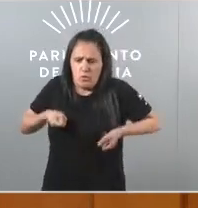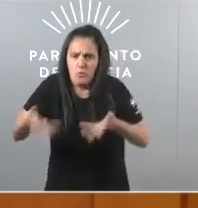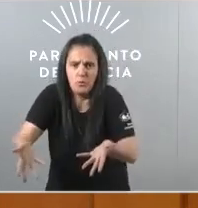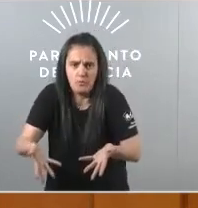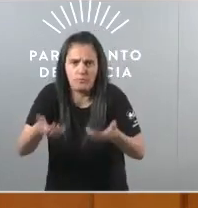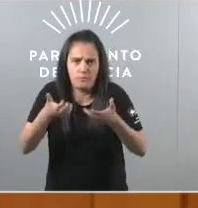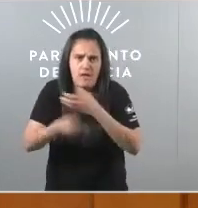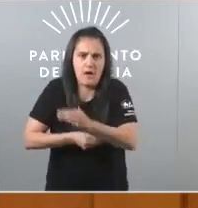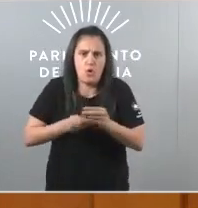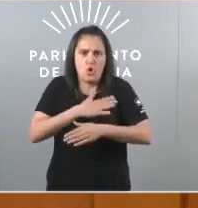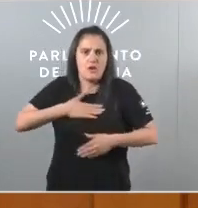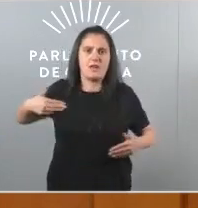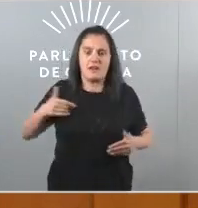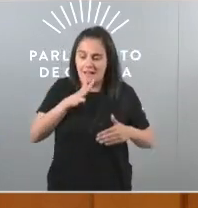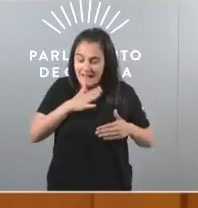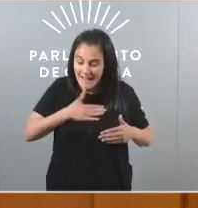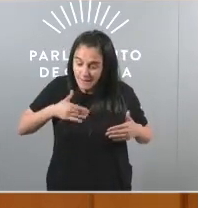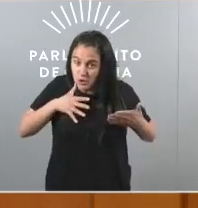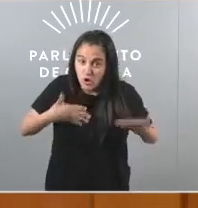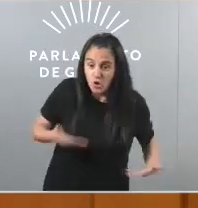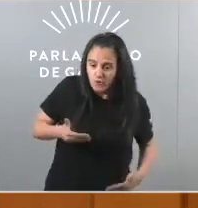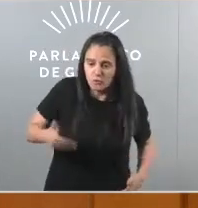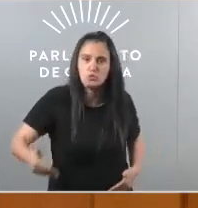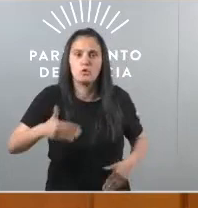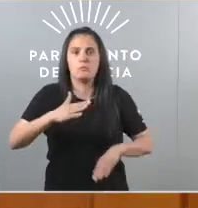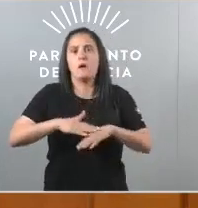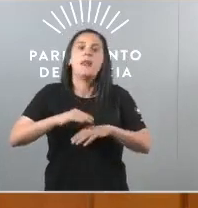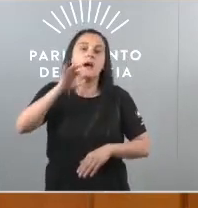a gana queremos presente e futuro para o galego